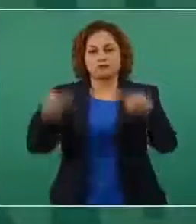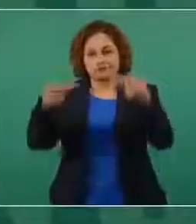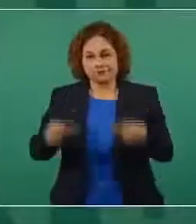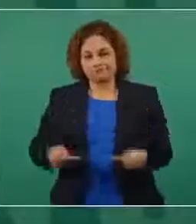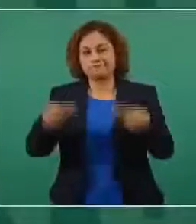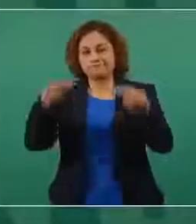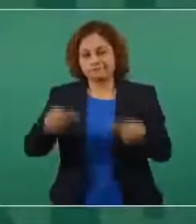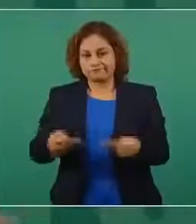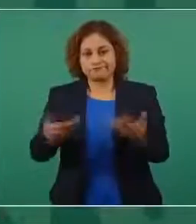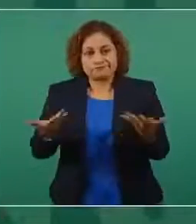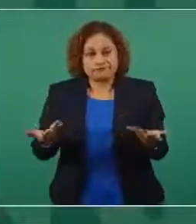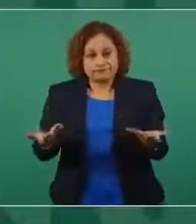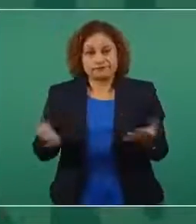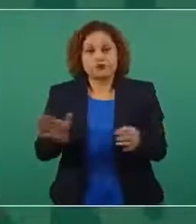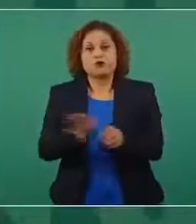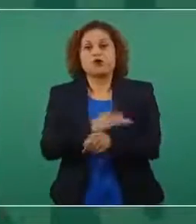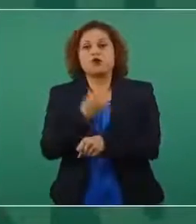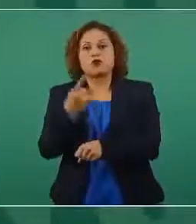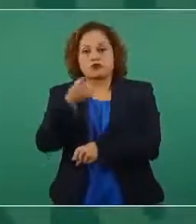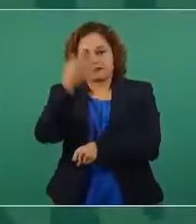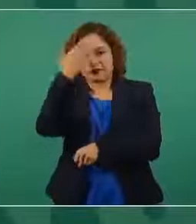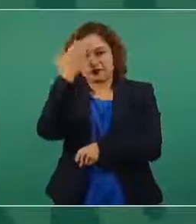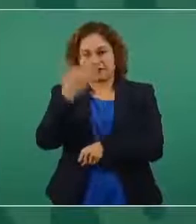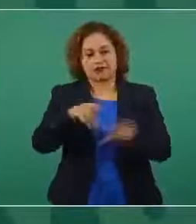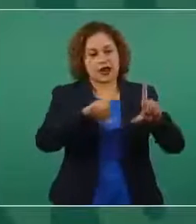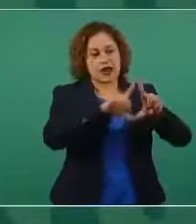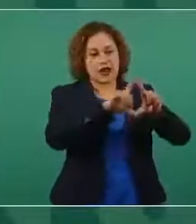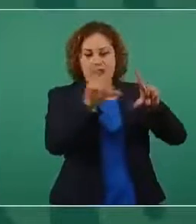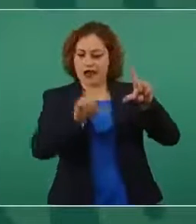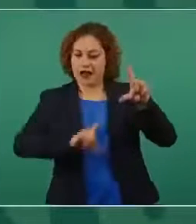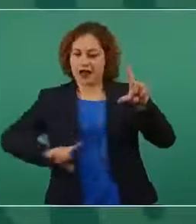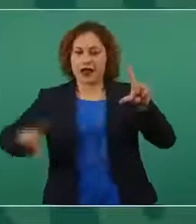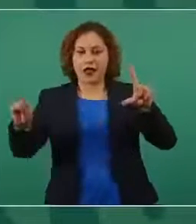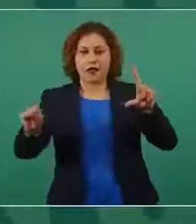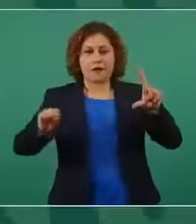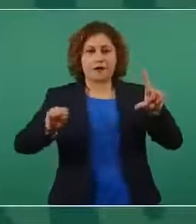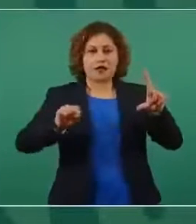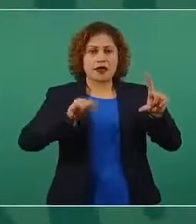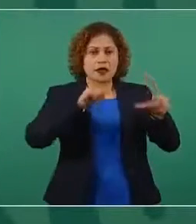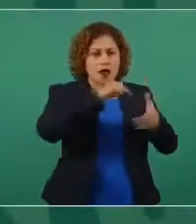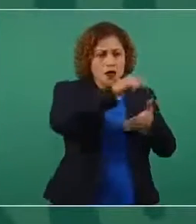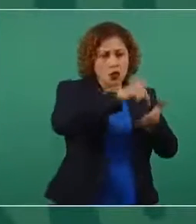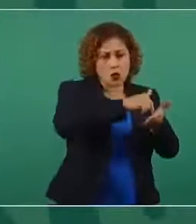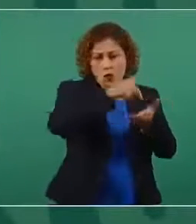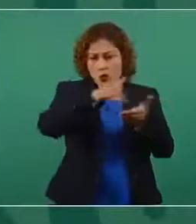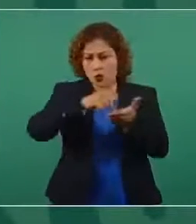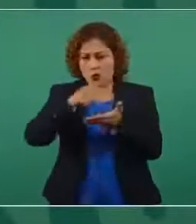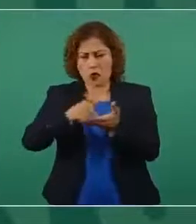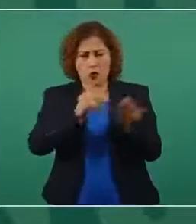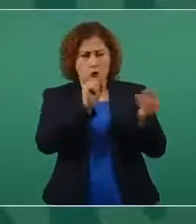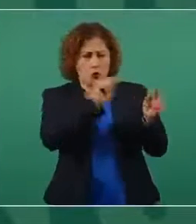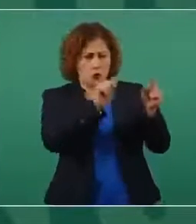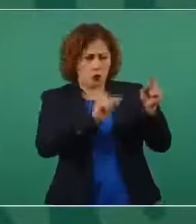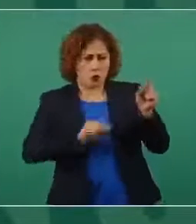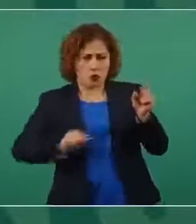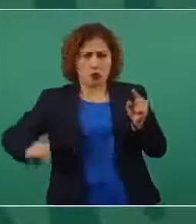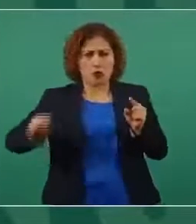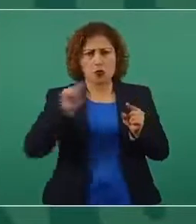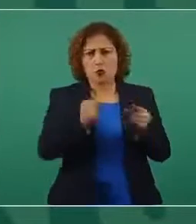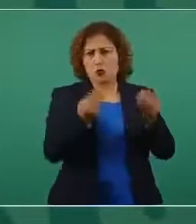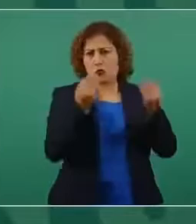muchos ejidos como hay muchas comunidades incluso